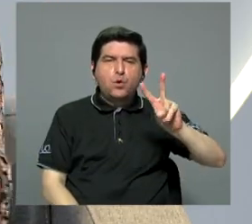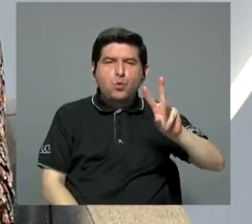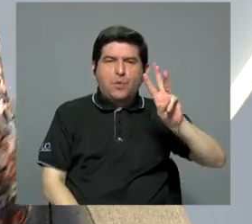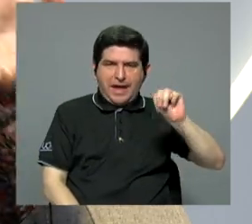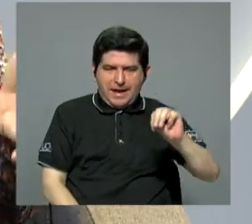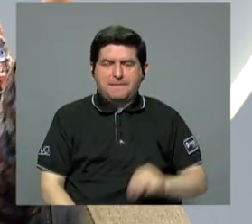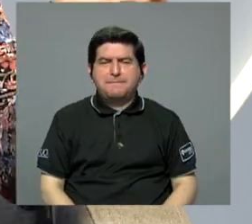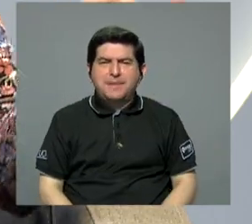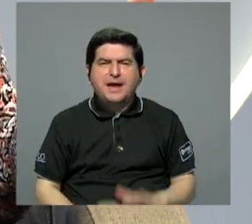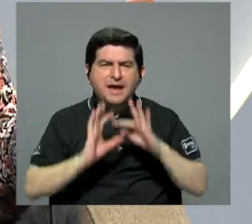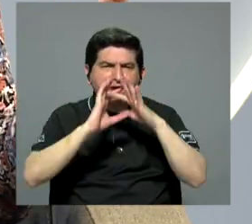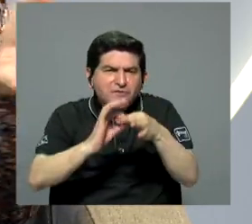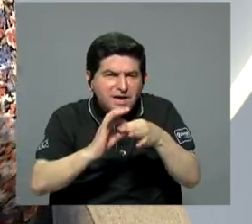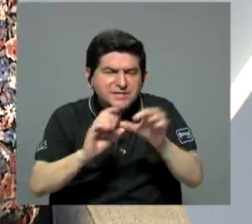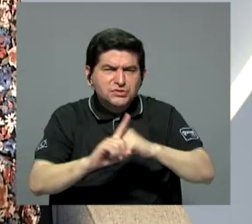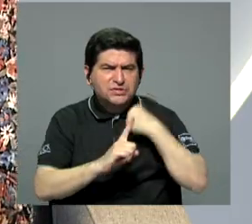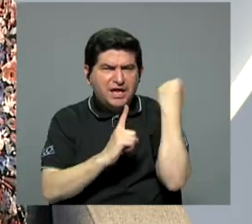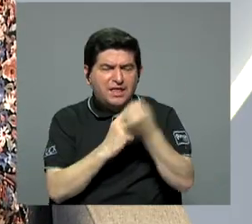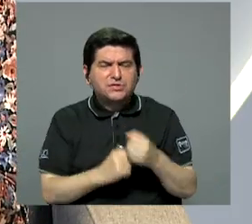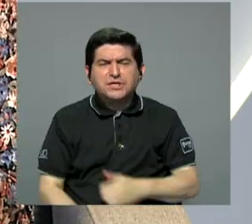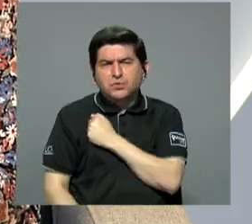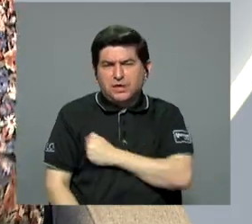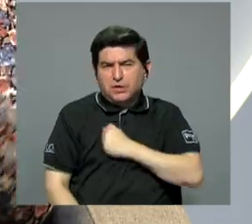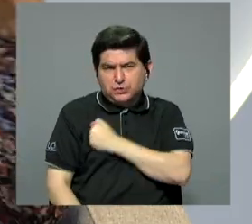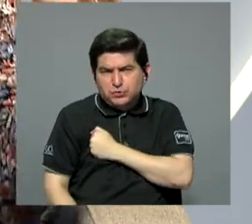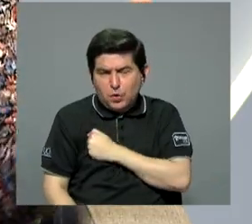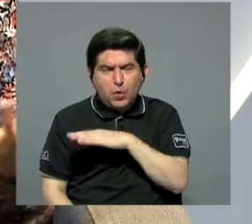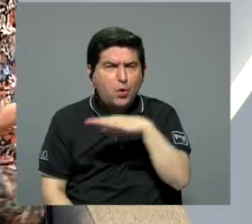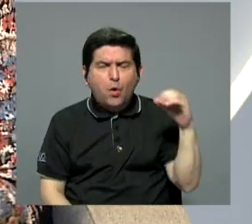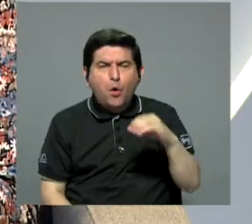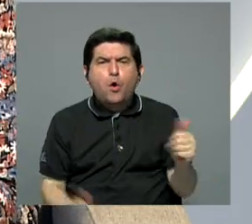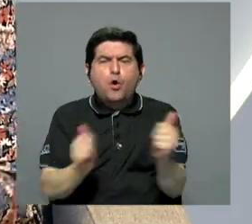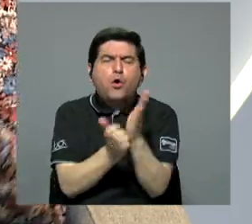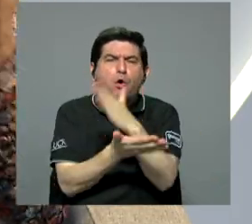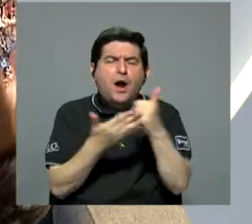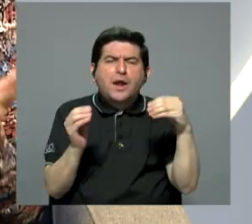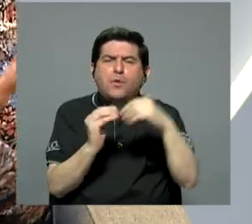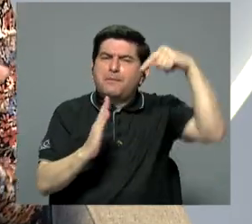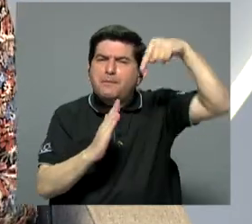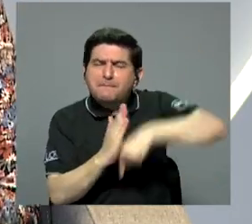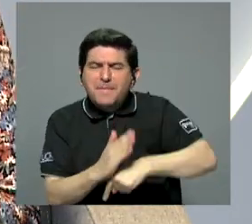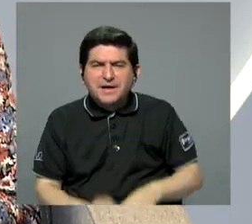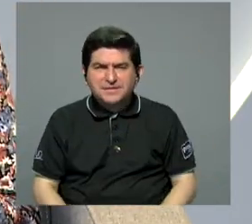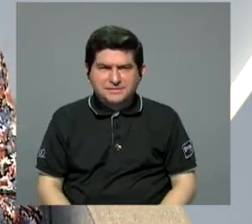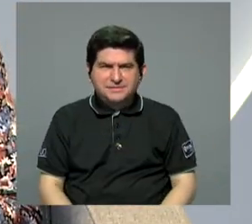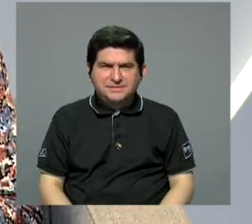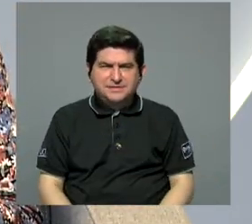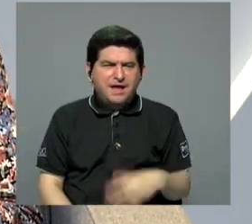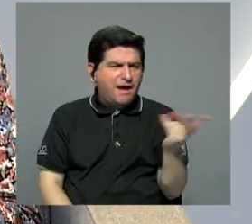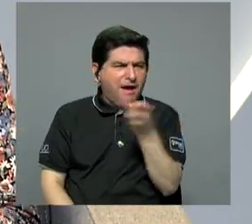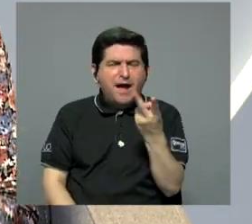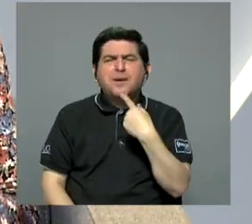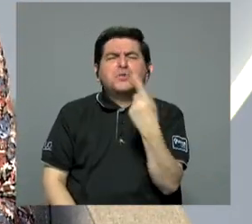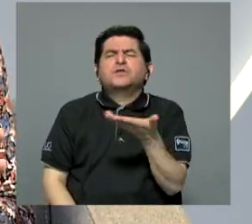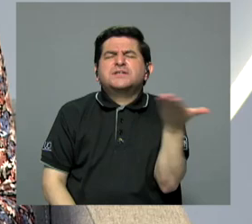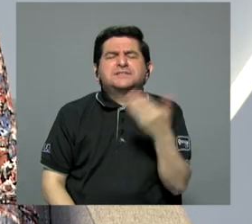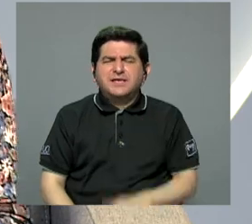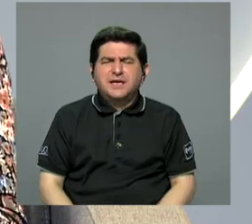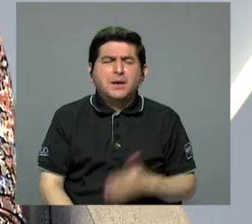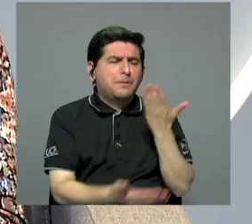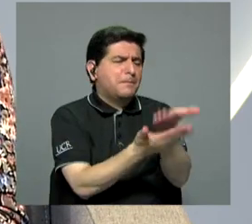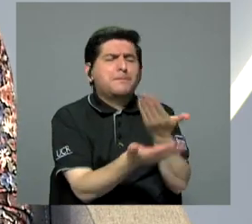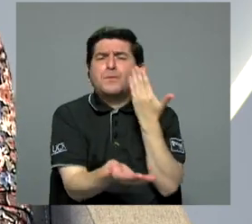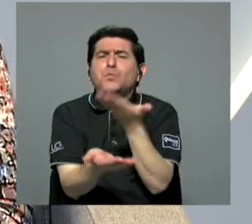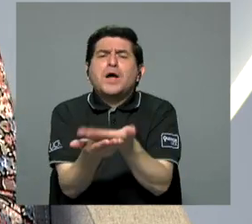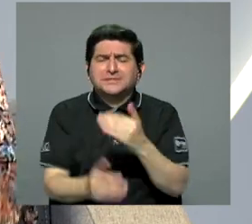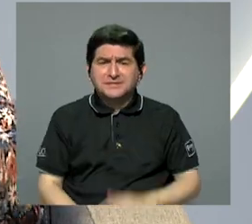vejez y muerte, ¿tiene que ver con este asunto de condonaciones o tiene que ver con algo más de fondo? Quisiera escuchar por parte de ustedes propuestas.